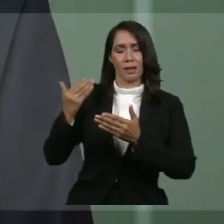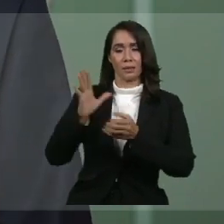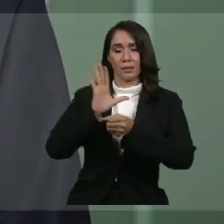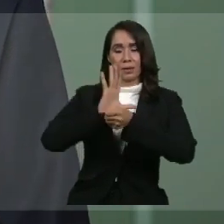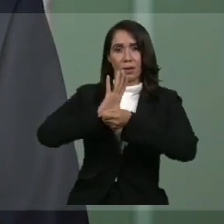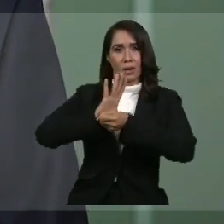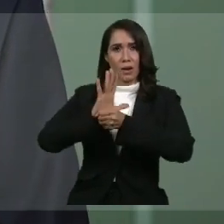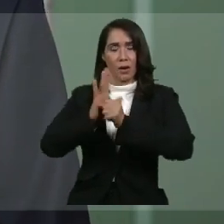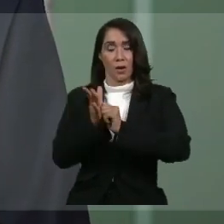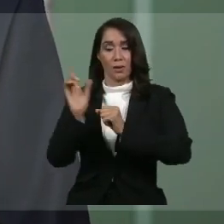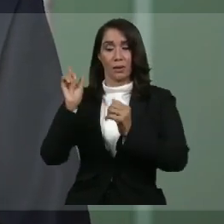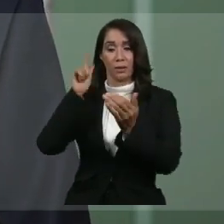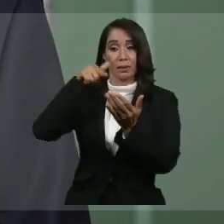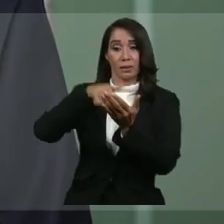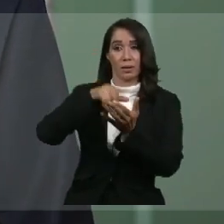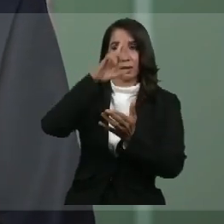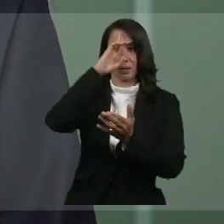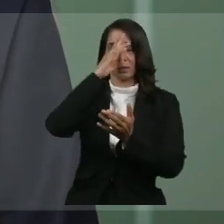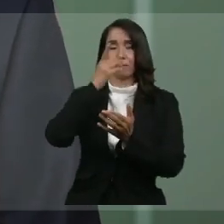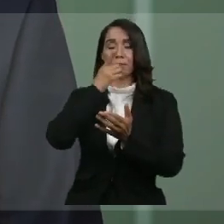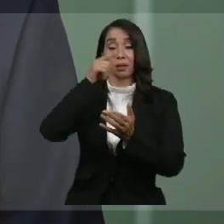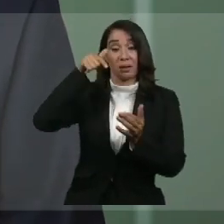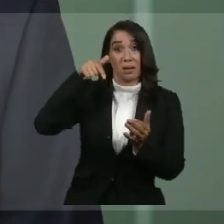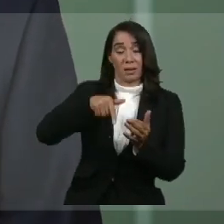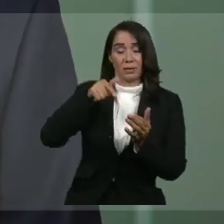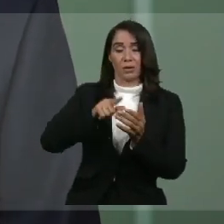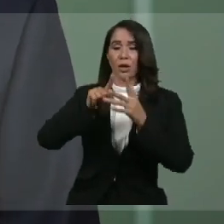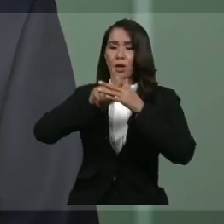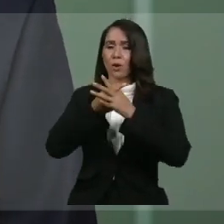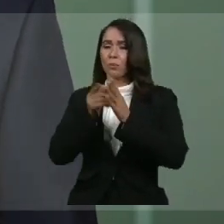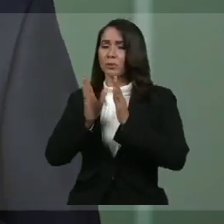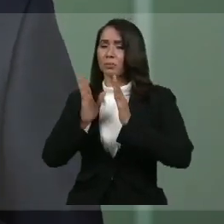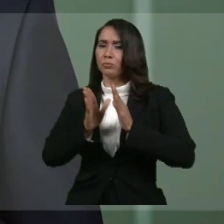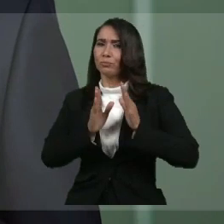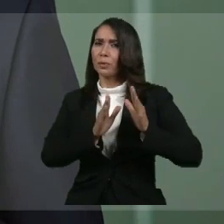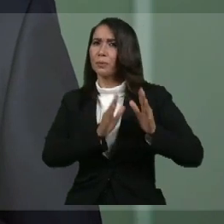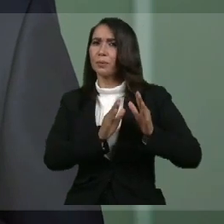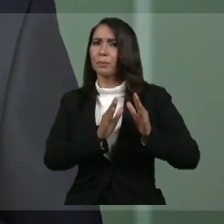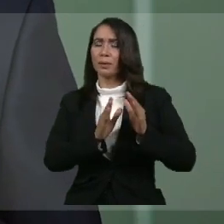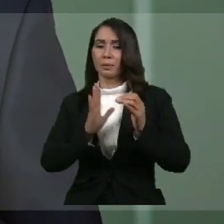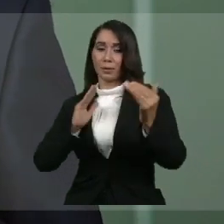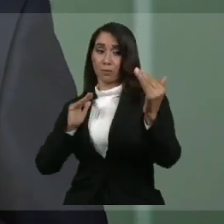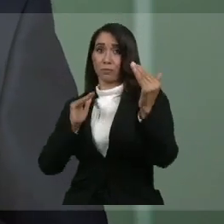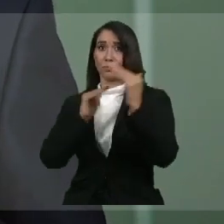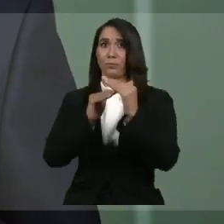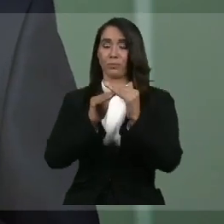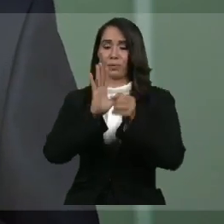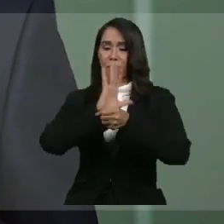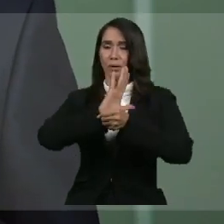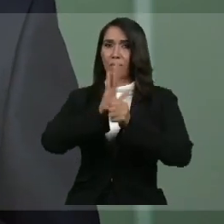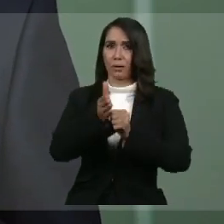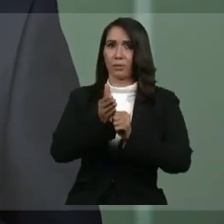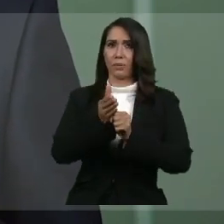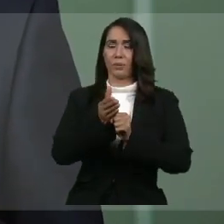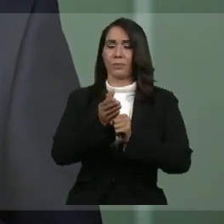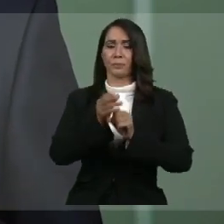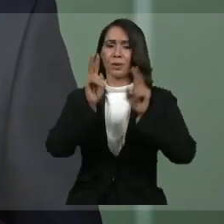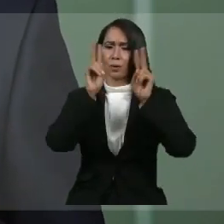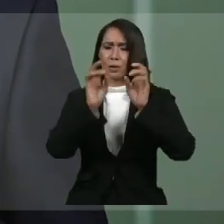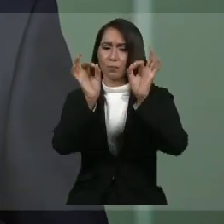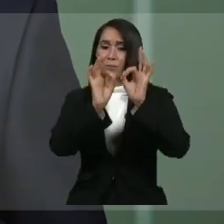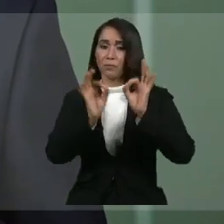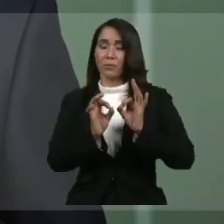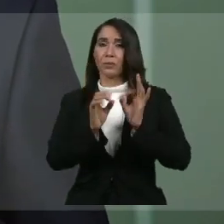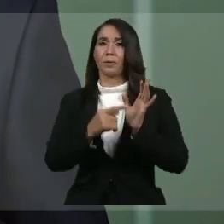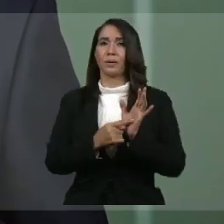territorio, empezamos a prepararnos para combatir esta pandemia. Tomamos medidas a tiempo que han